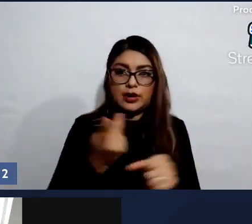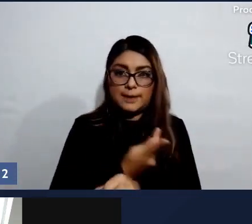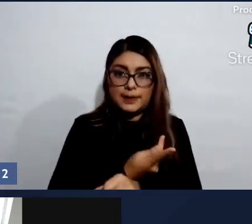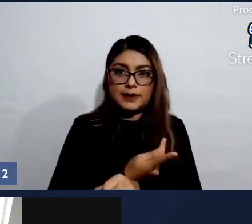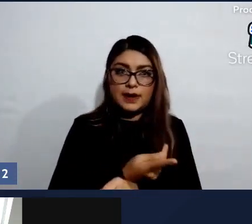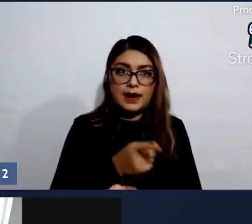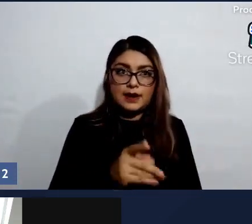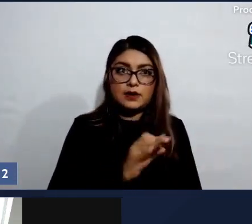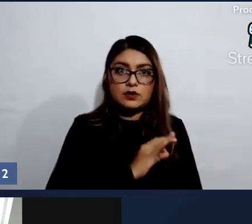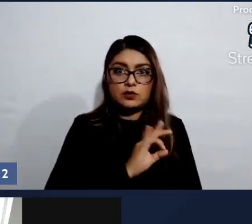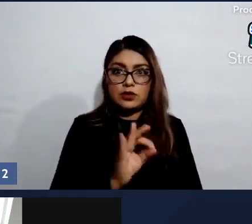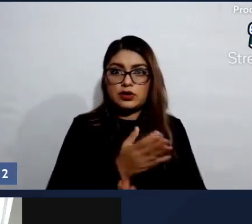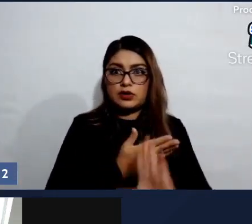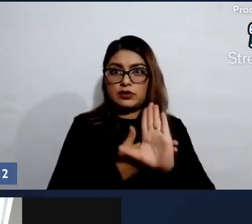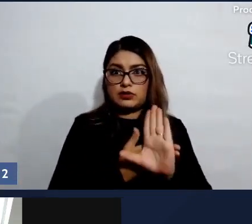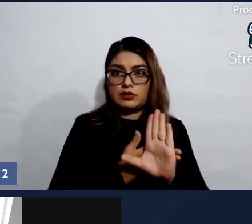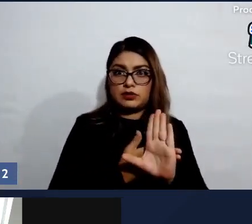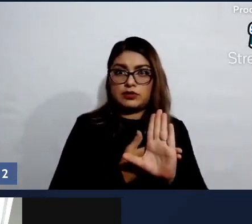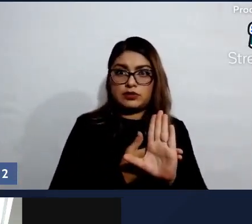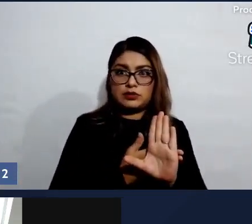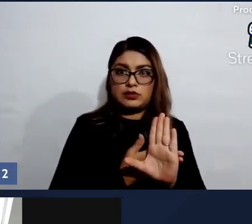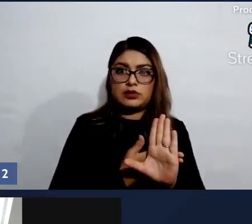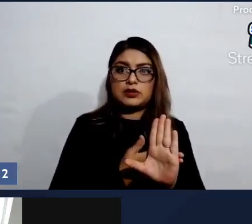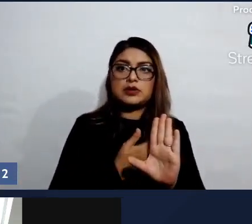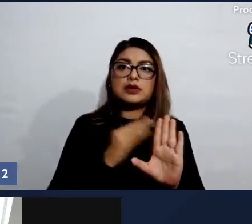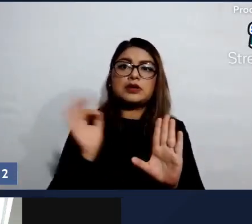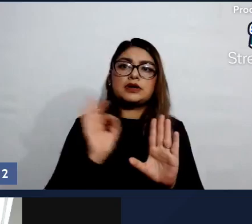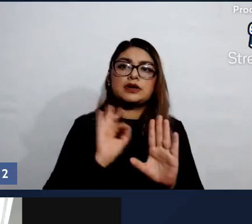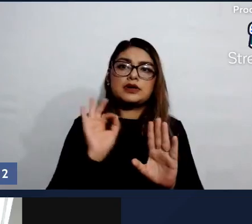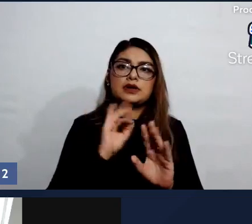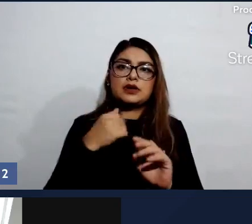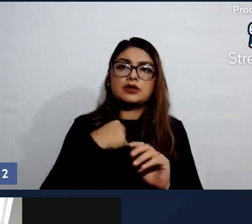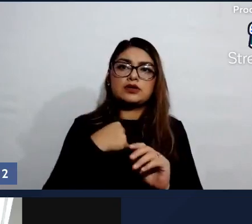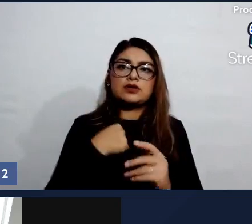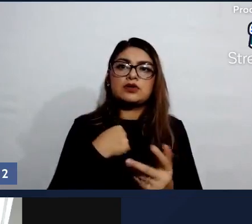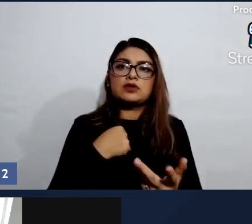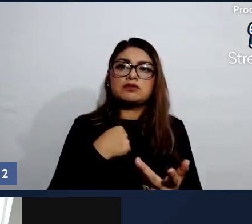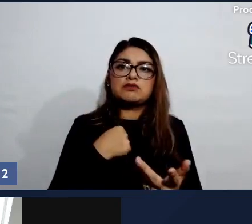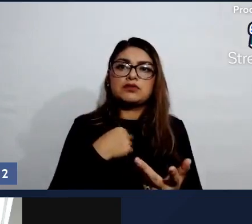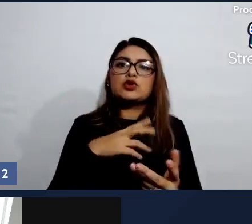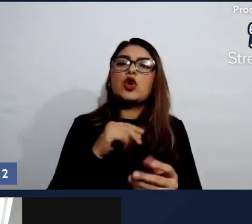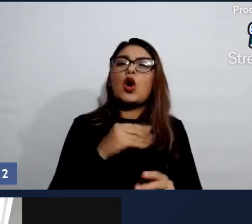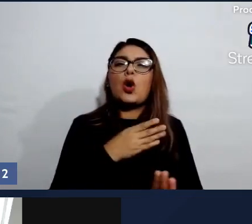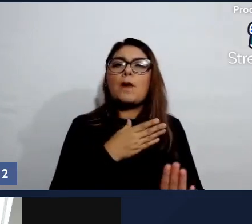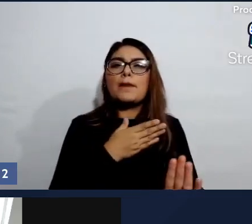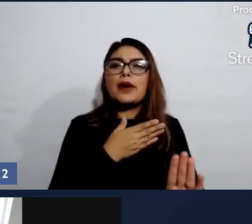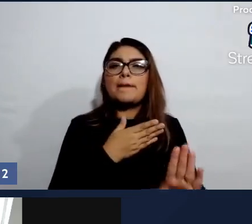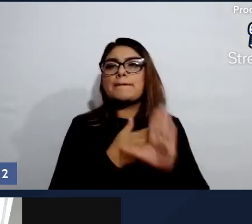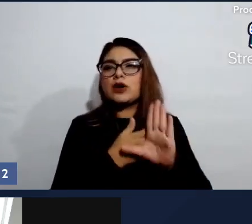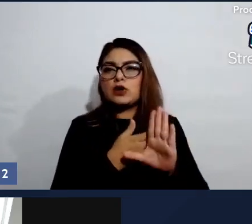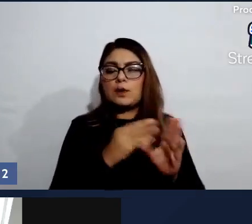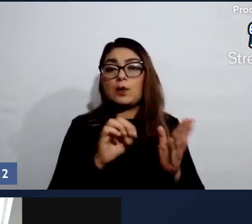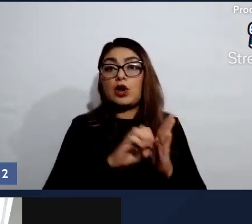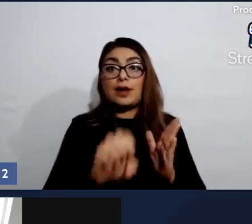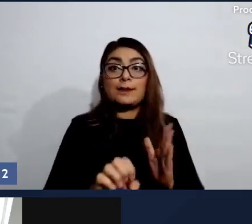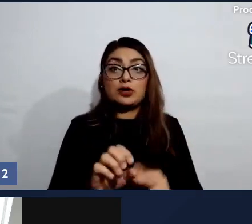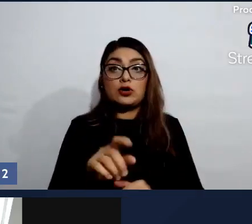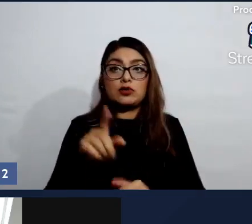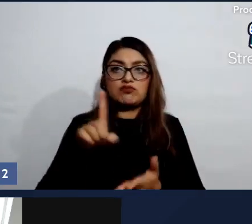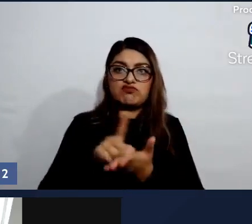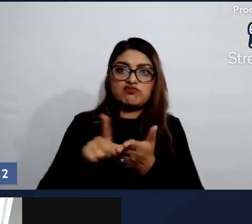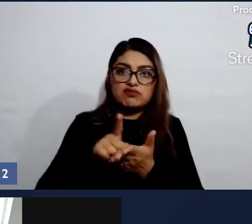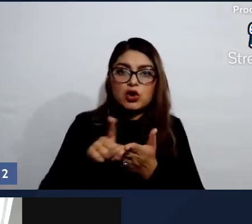por un camino que, si bien a lo mejor no nos perjudica, como a lo mejor una droga o un alcoholismo,